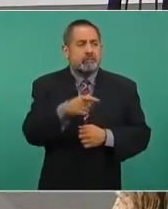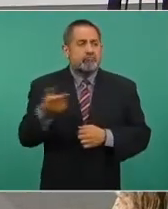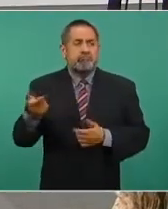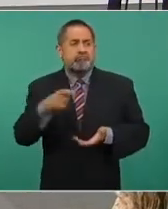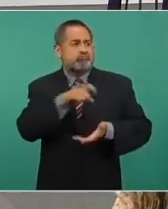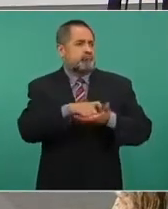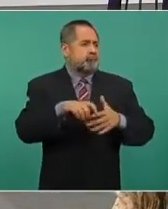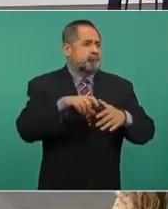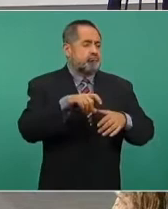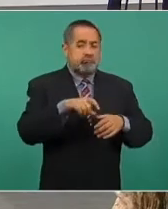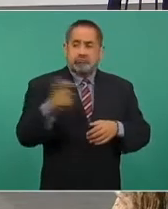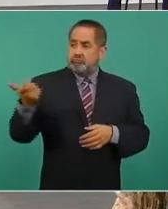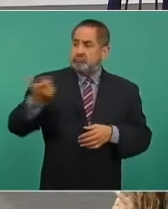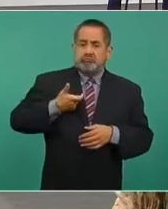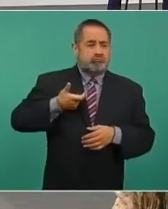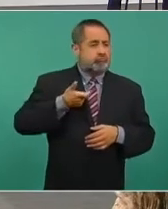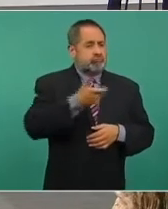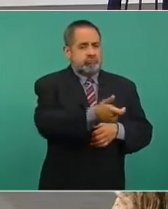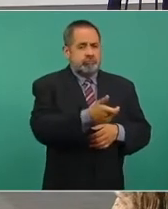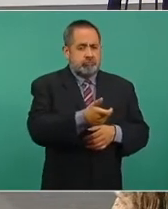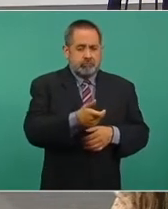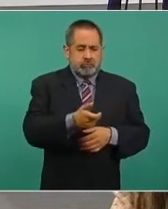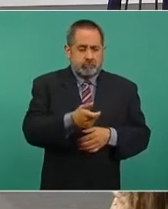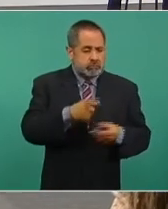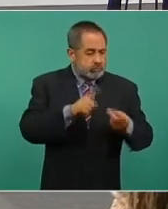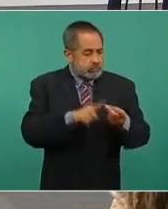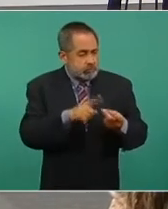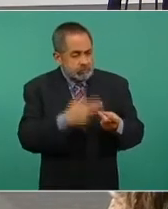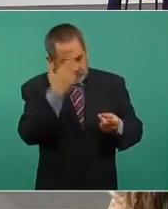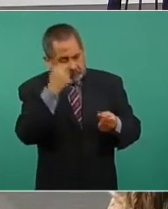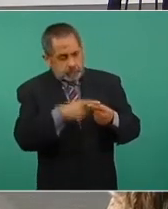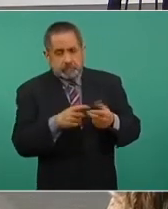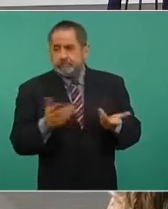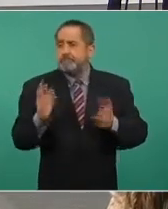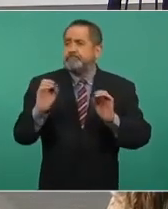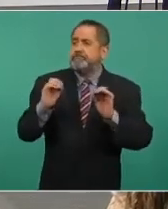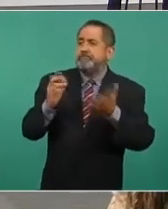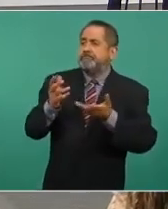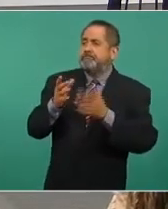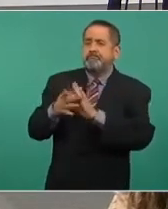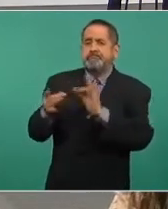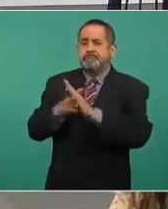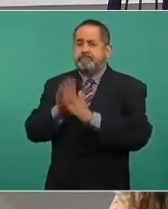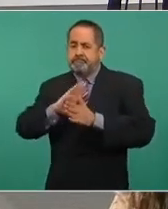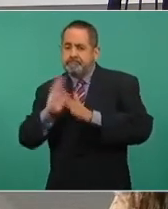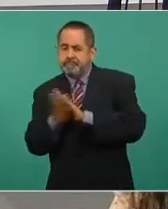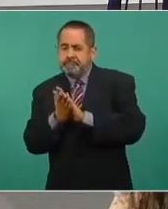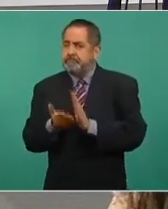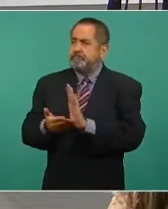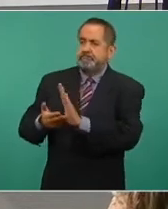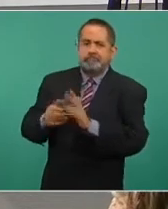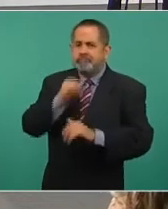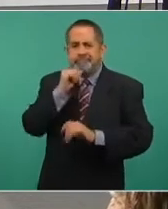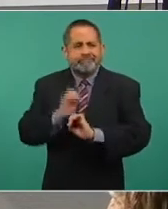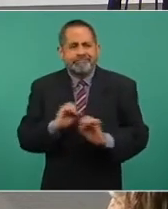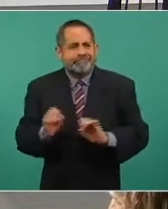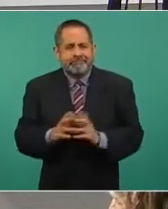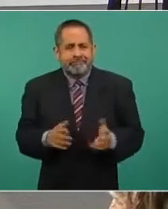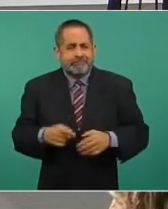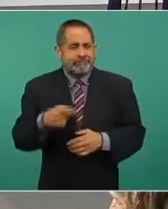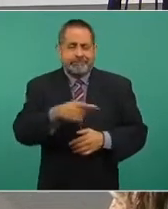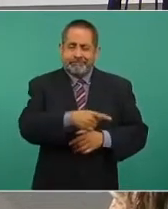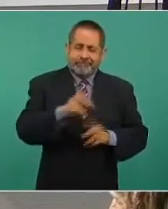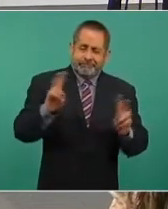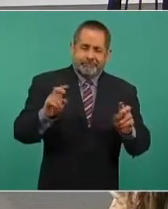que no justificó ante el CONACYT? Además de que dicha asociación